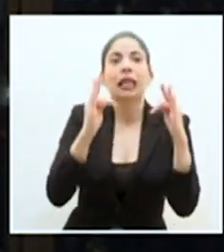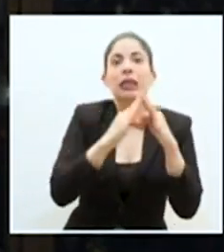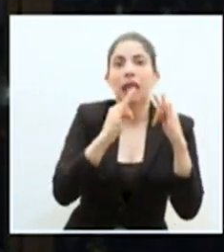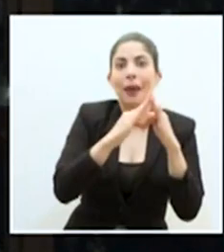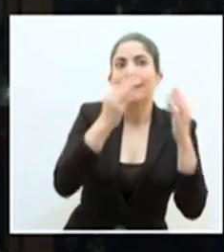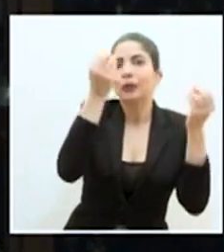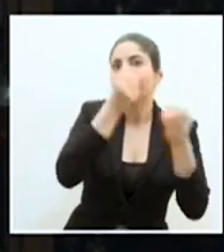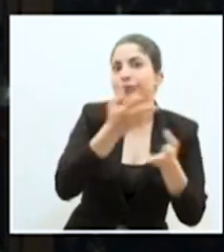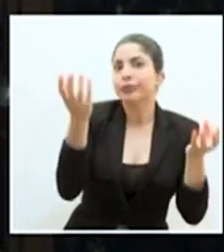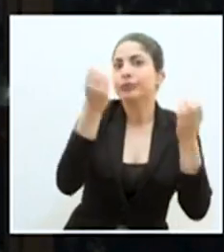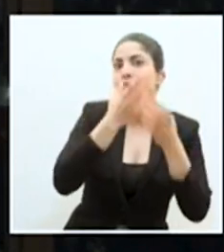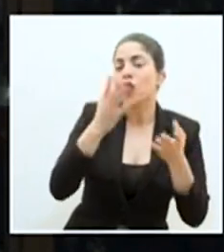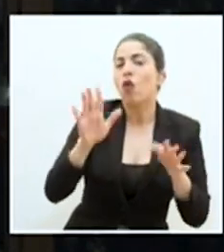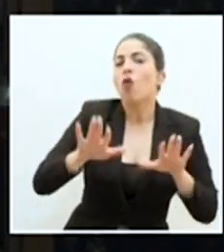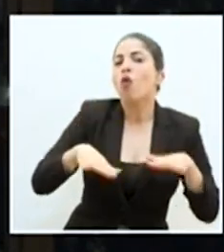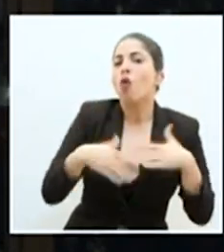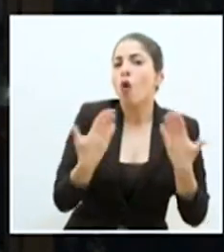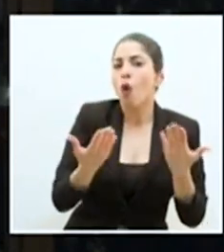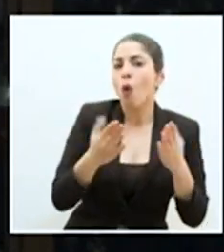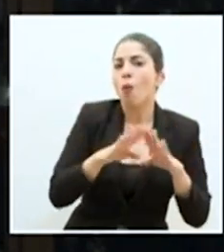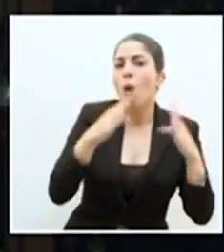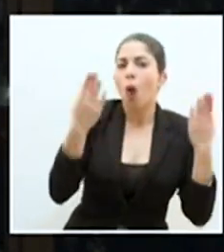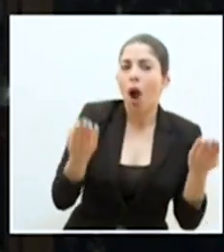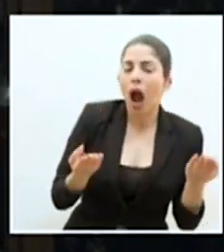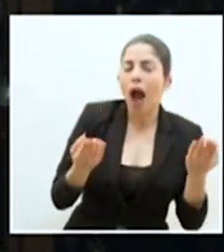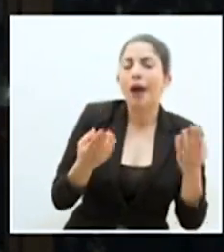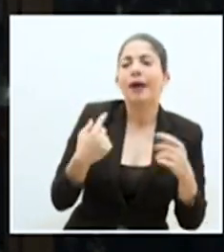anunciando la forma en que se va a estar trabajando,